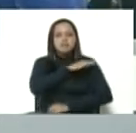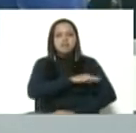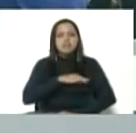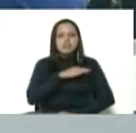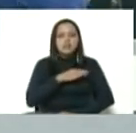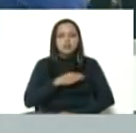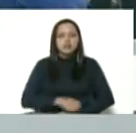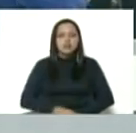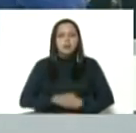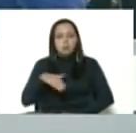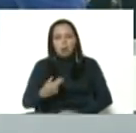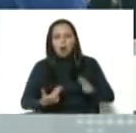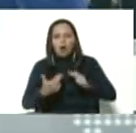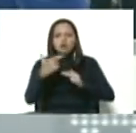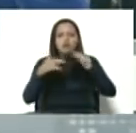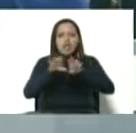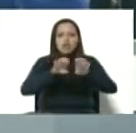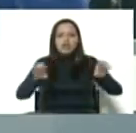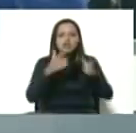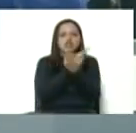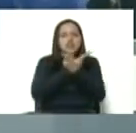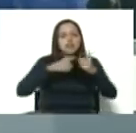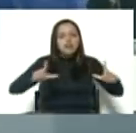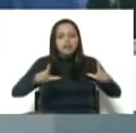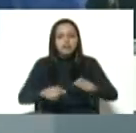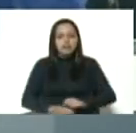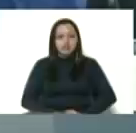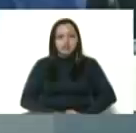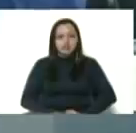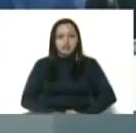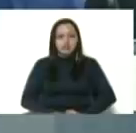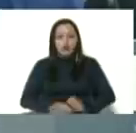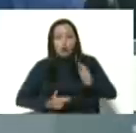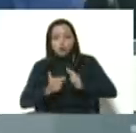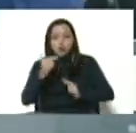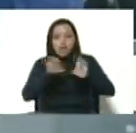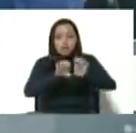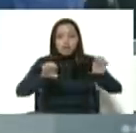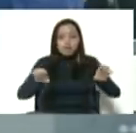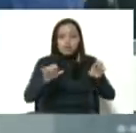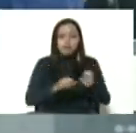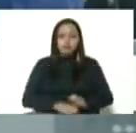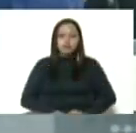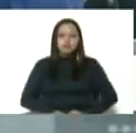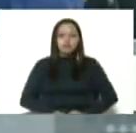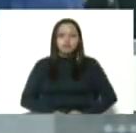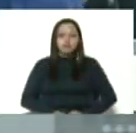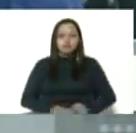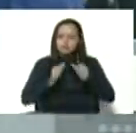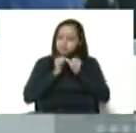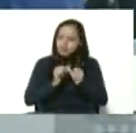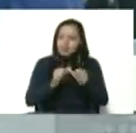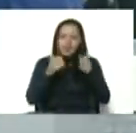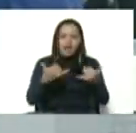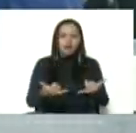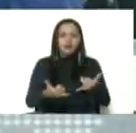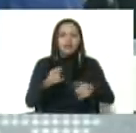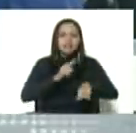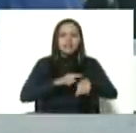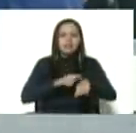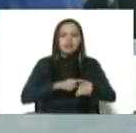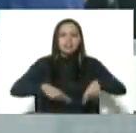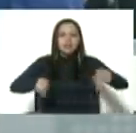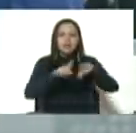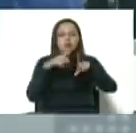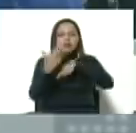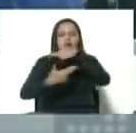para seguir construyendo educación liberadora, para seguir construyendo educación pertinente. Y tal como es la revolución bolivariana,